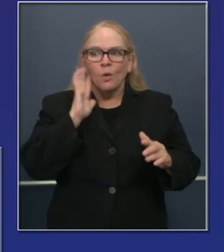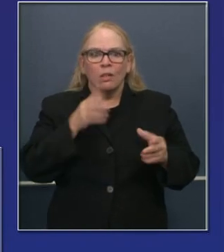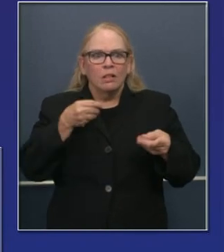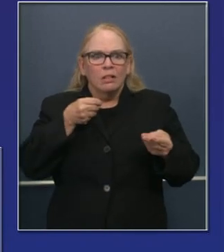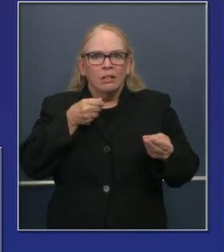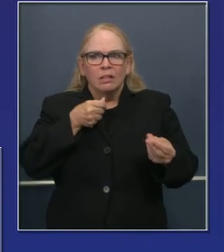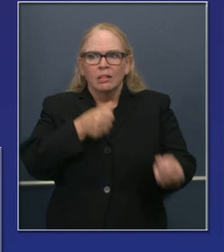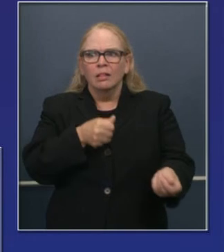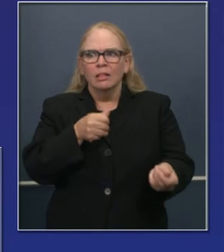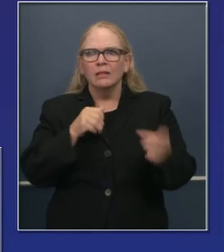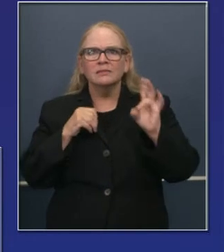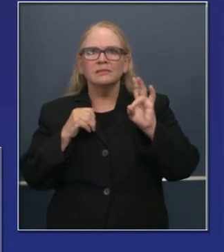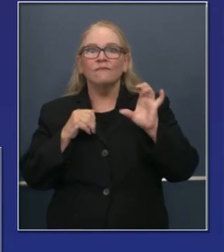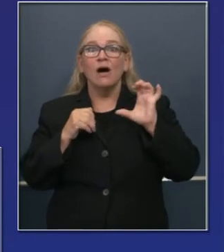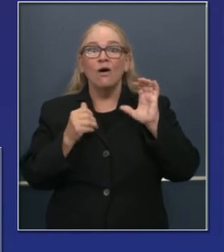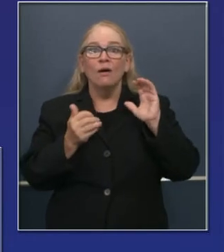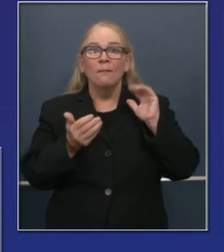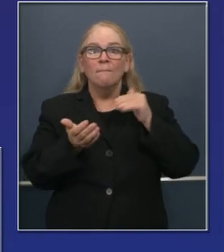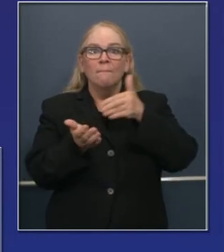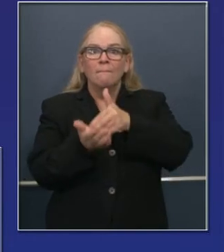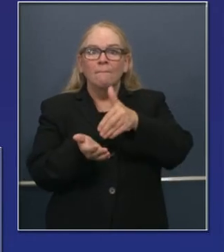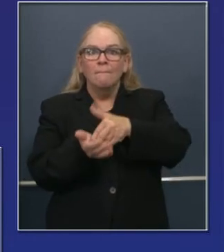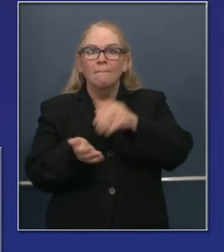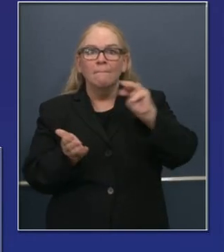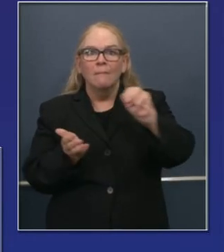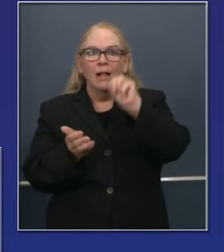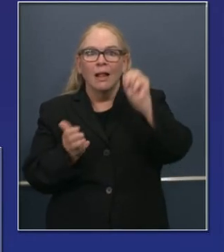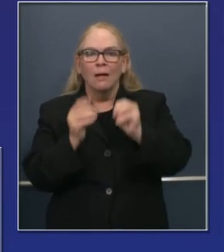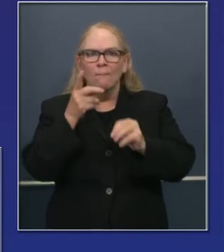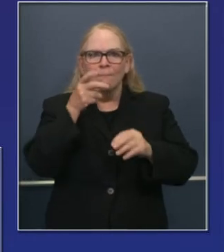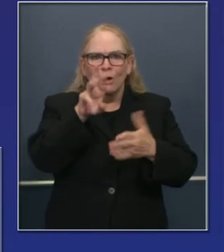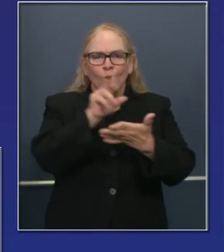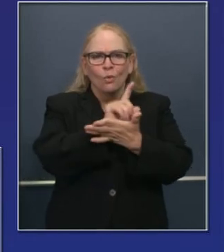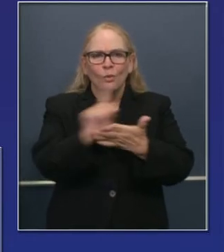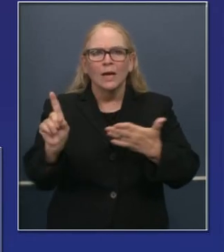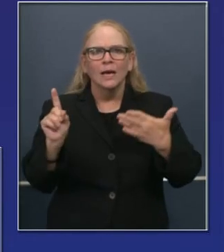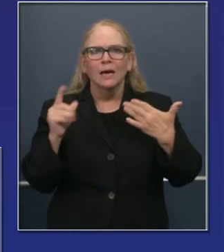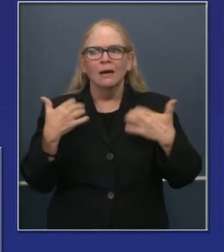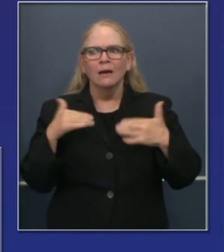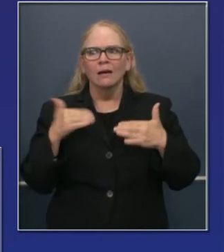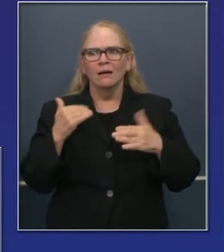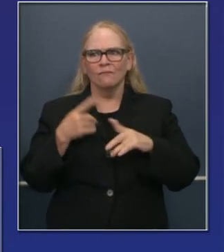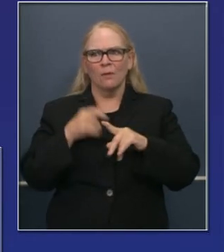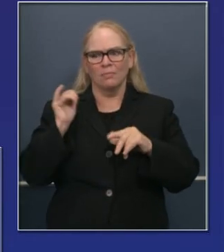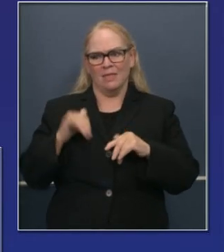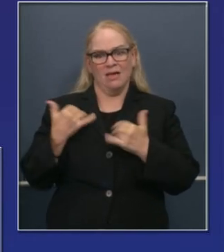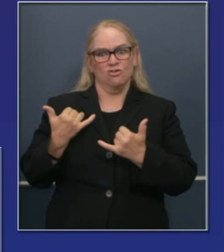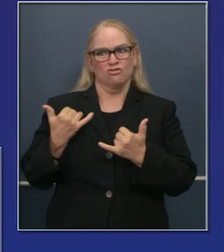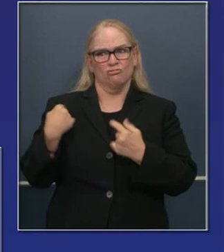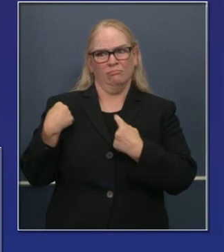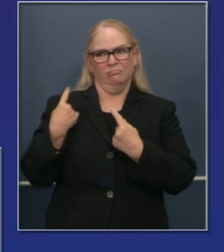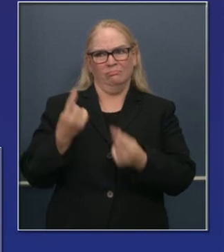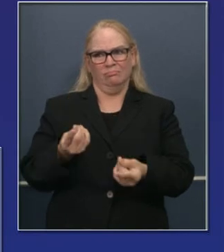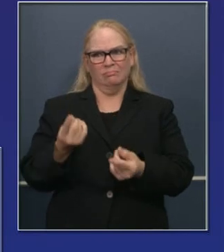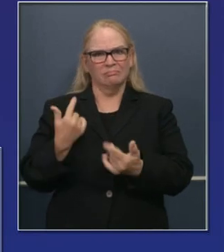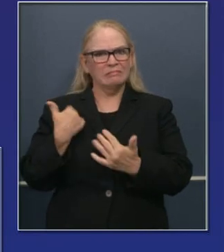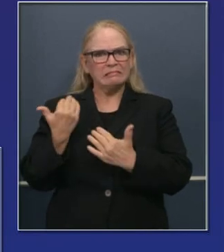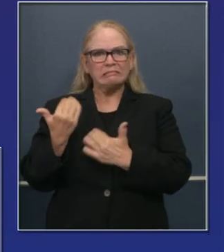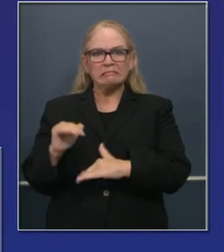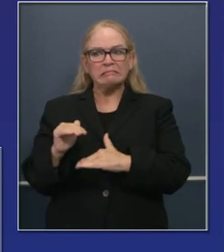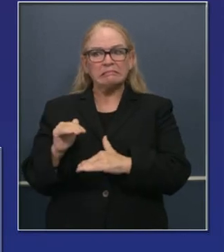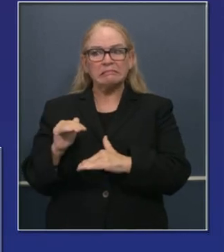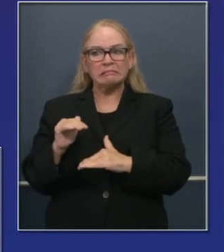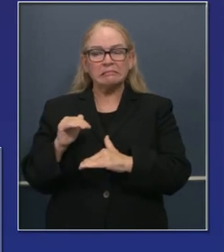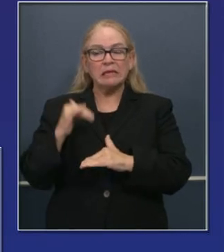semana a los residentes y ciudadanos de California. Son fondos limitados, actualmente está a 70